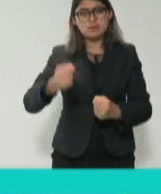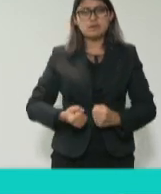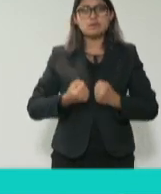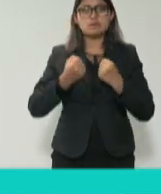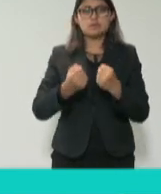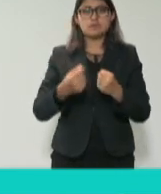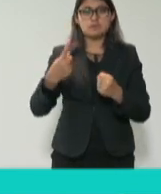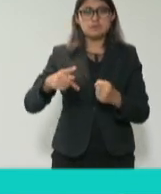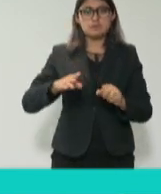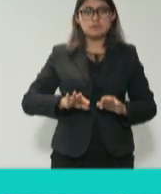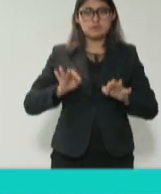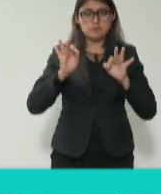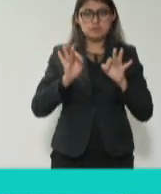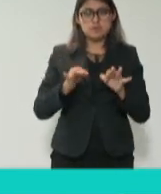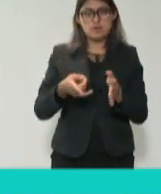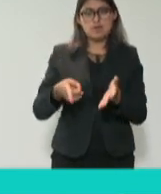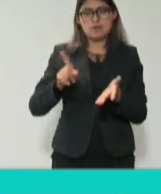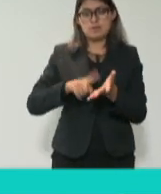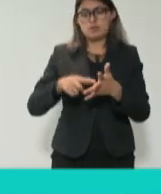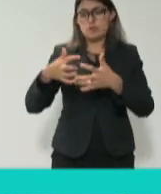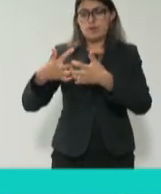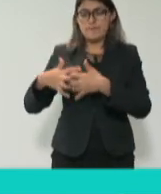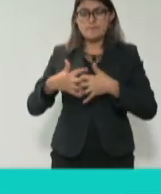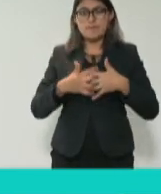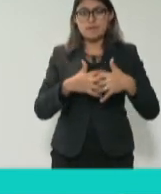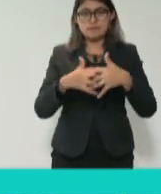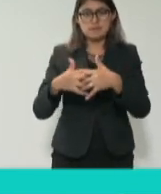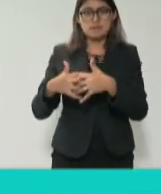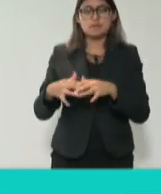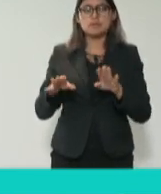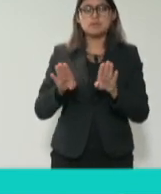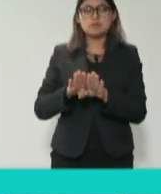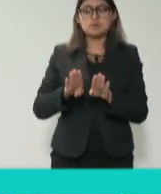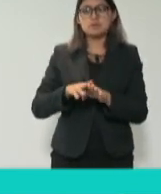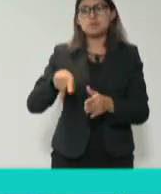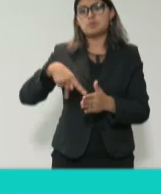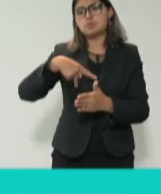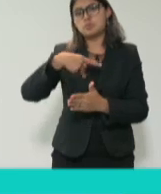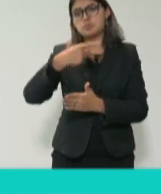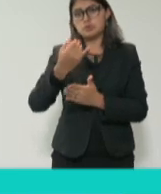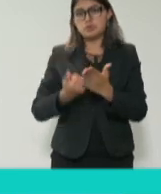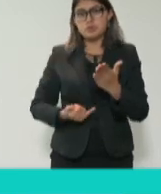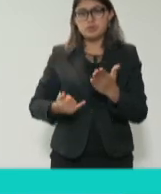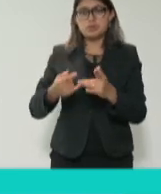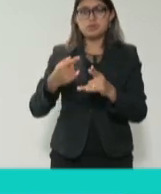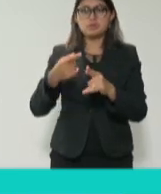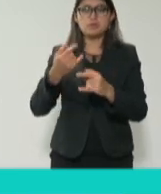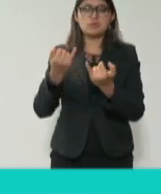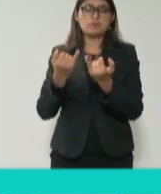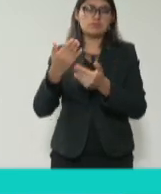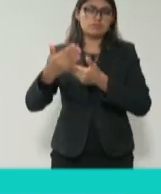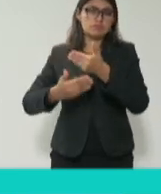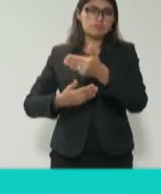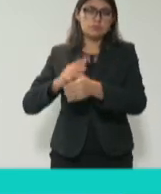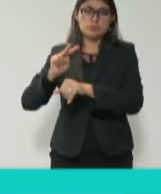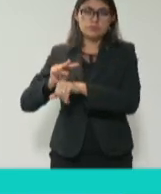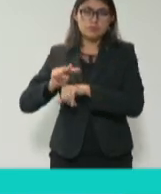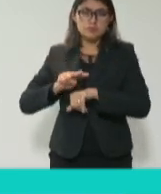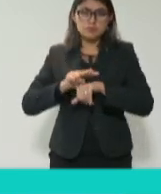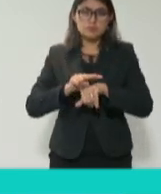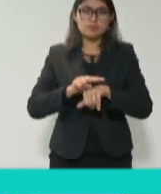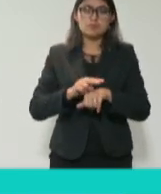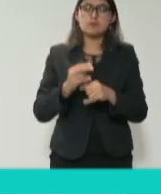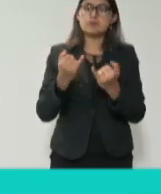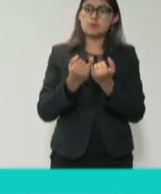integridad corporativa entre las empresas a través de diversos proyectos como IC500 y otras alianzas con el